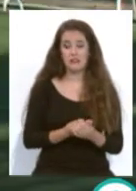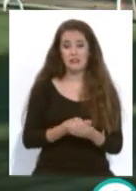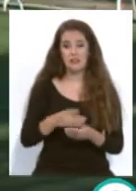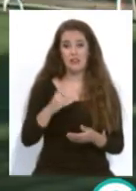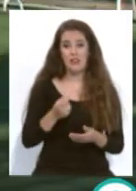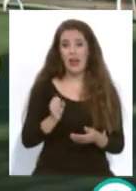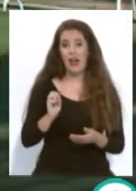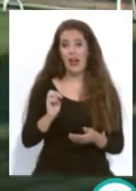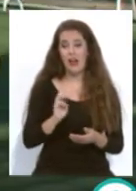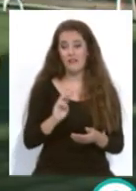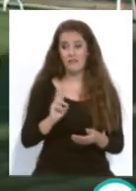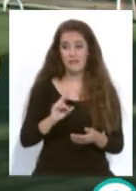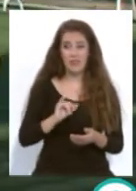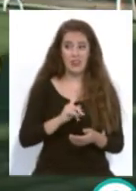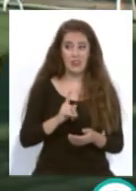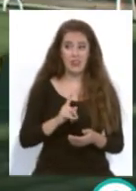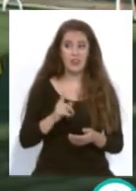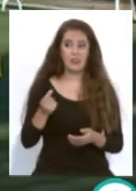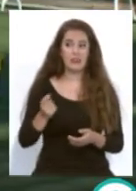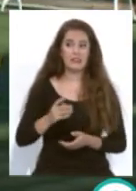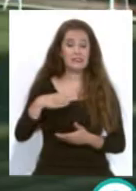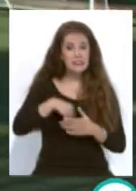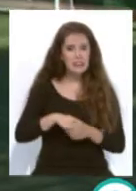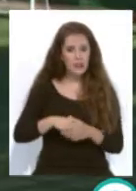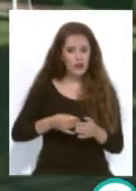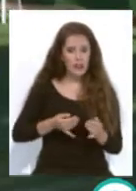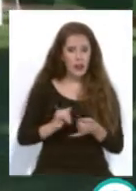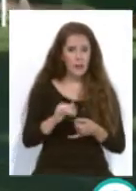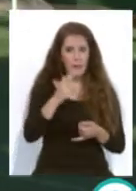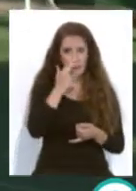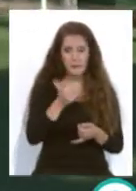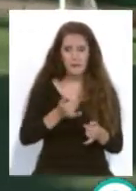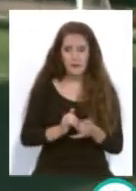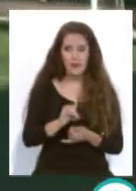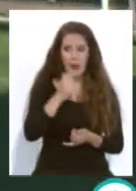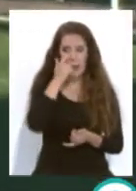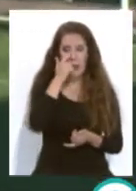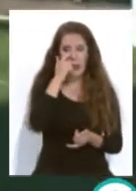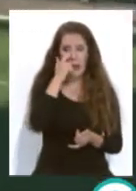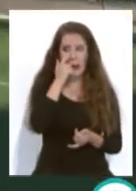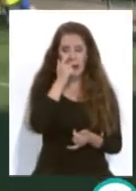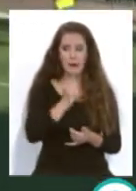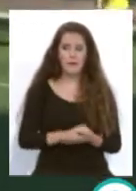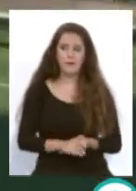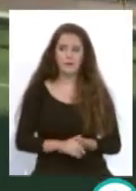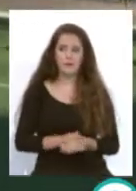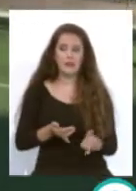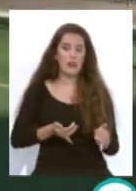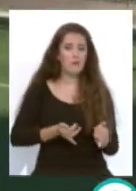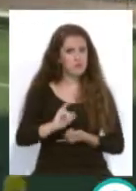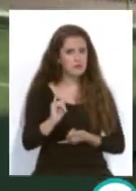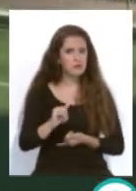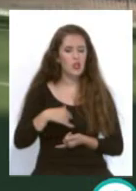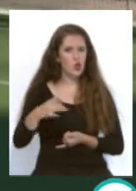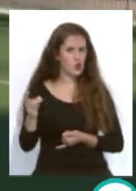Nojosa y con el interior del pie le pega a Moy y la verdad que